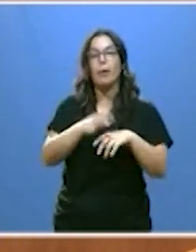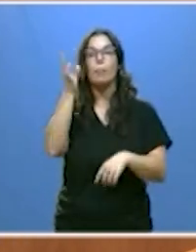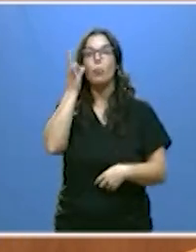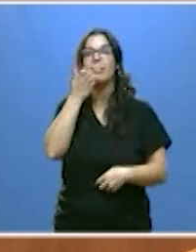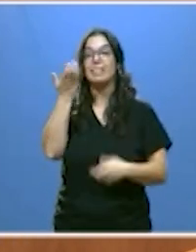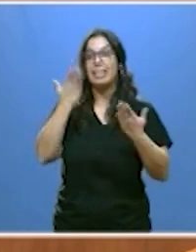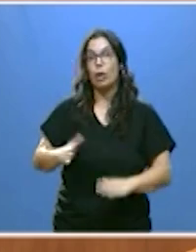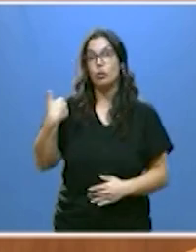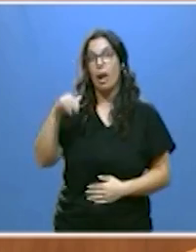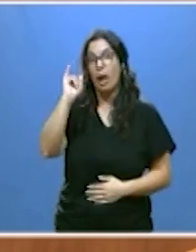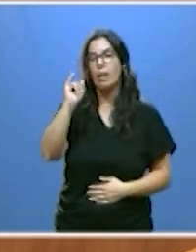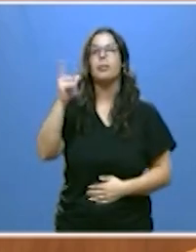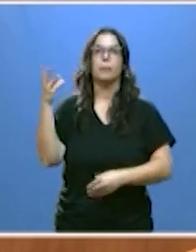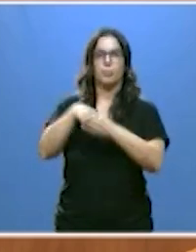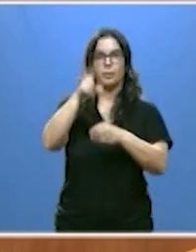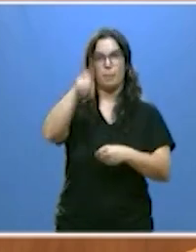tengan hijos